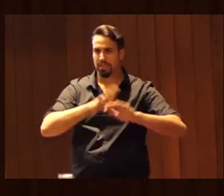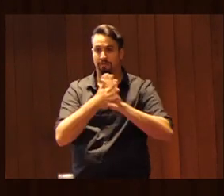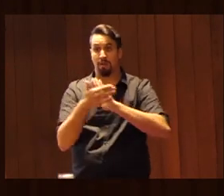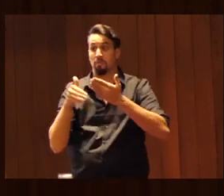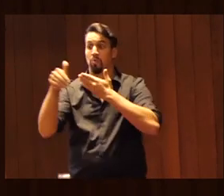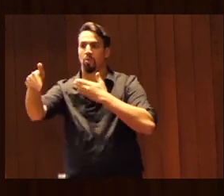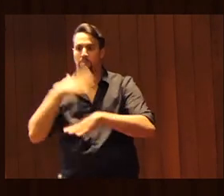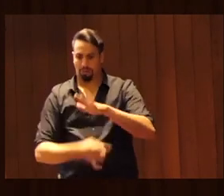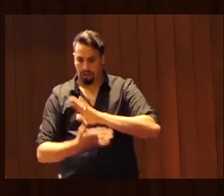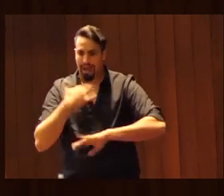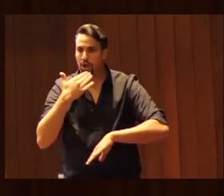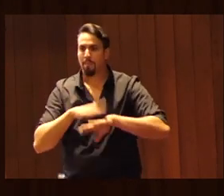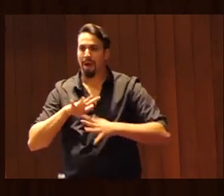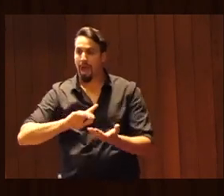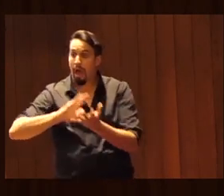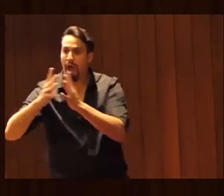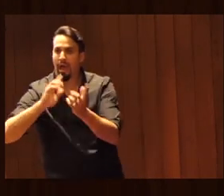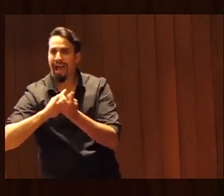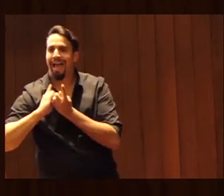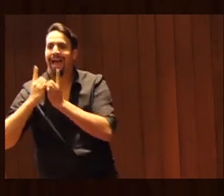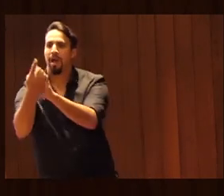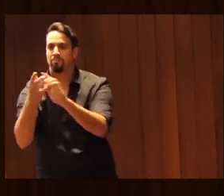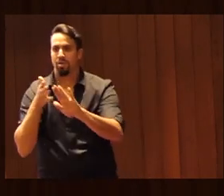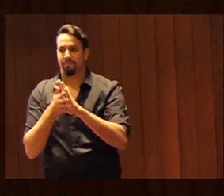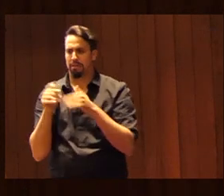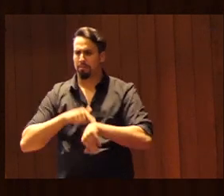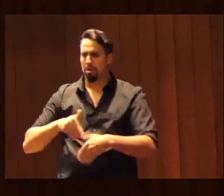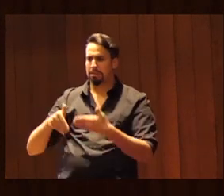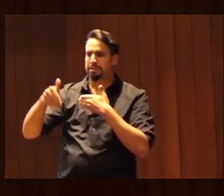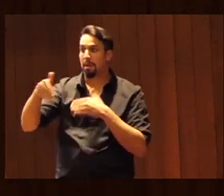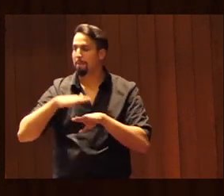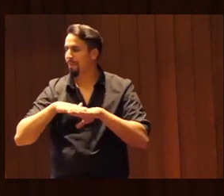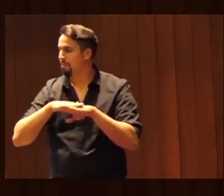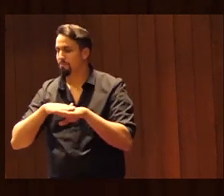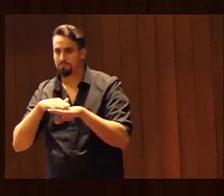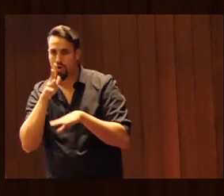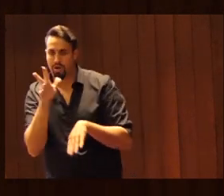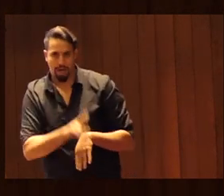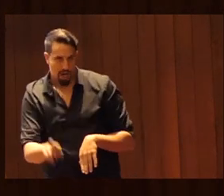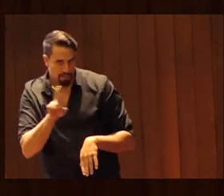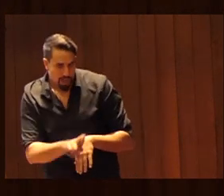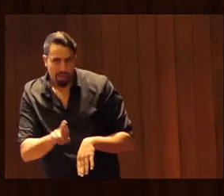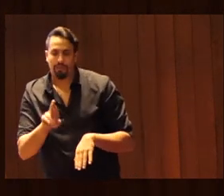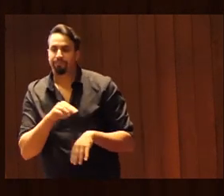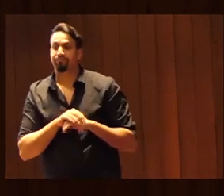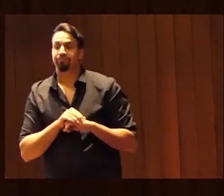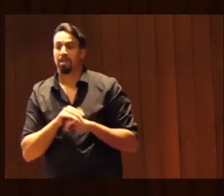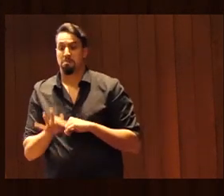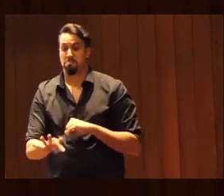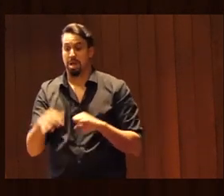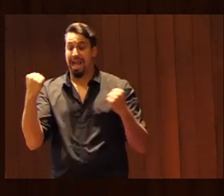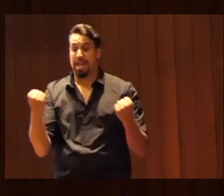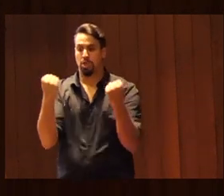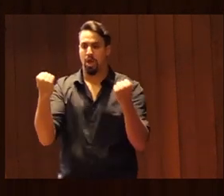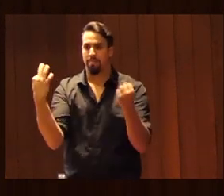generen cambios estructurales a largo plazo, insisto, perdón, por la repetición y acciones puntuales,